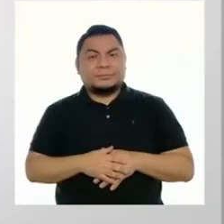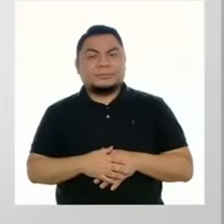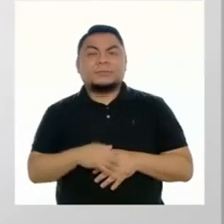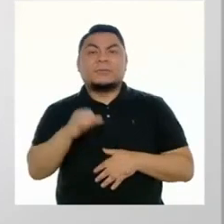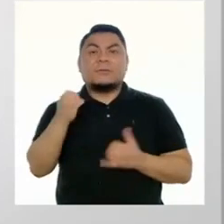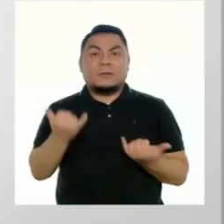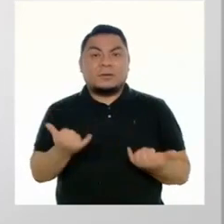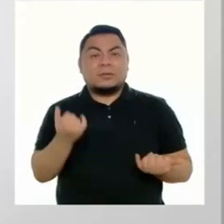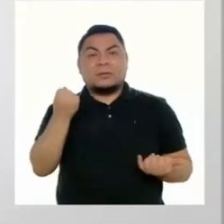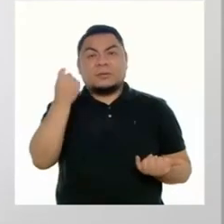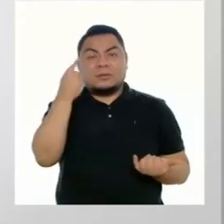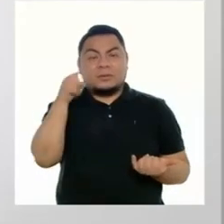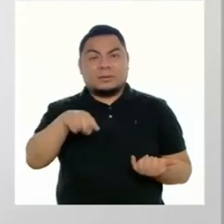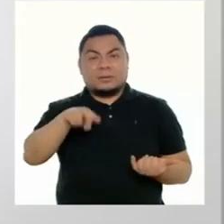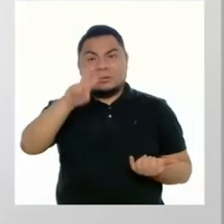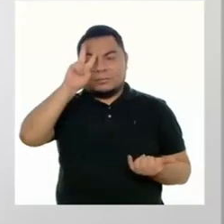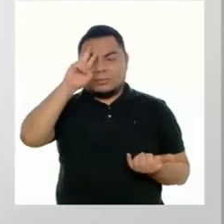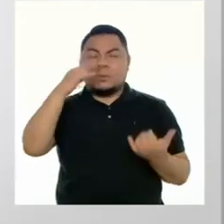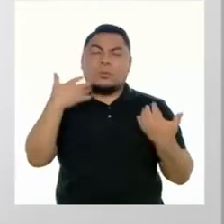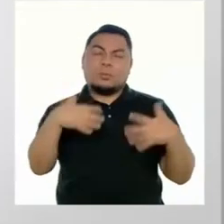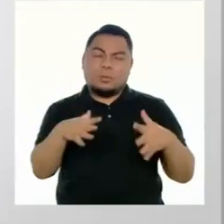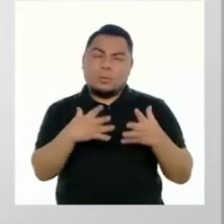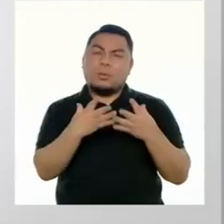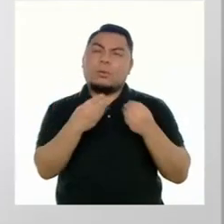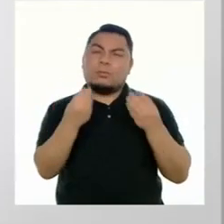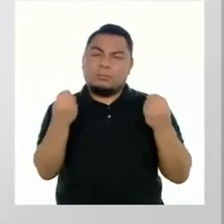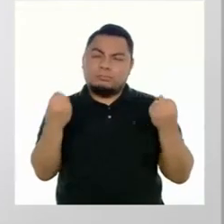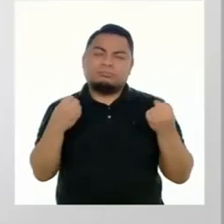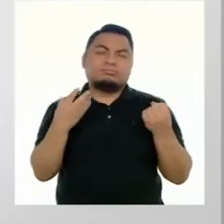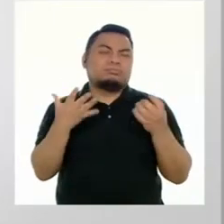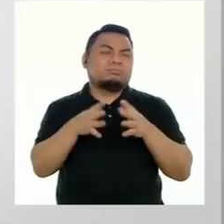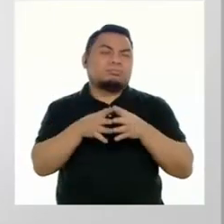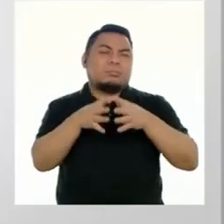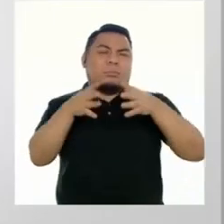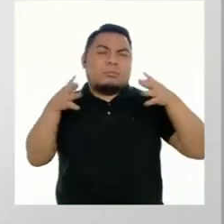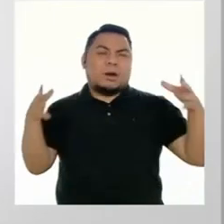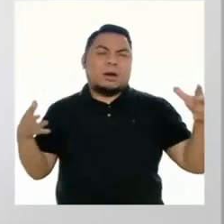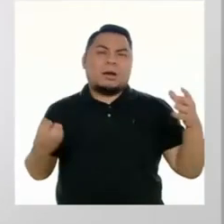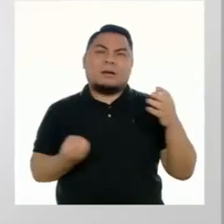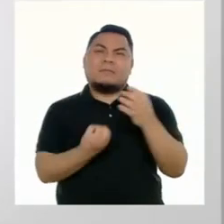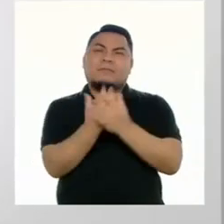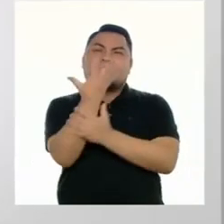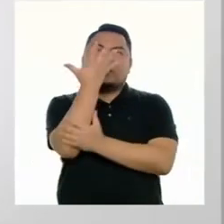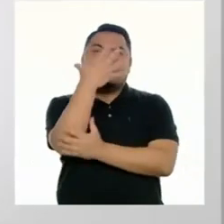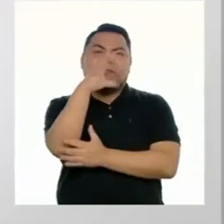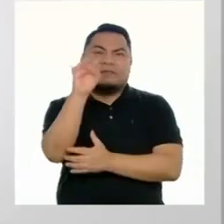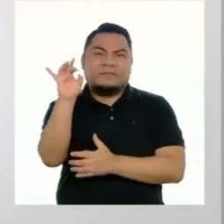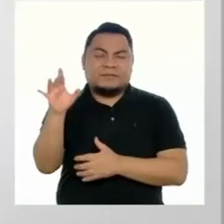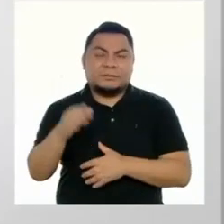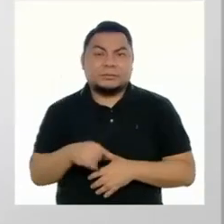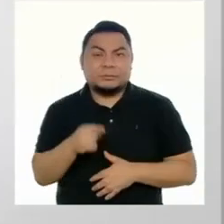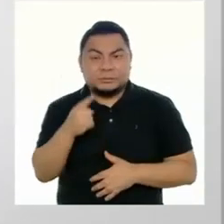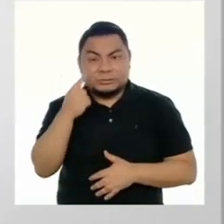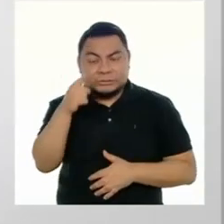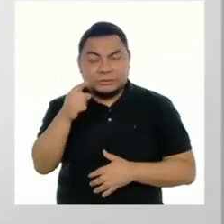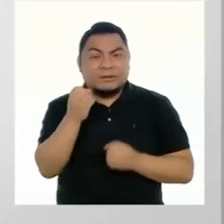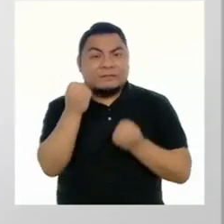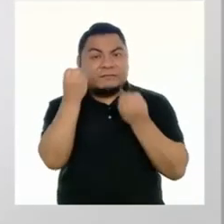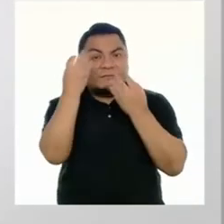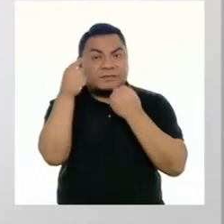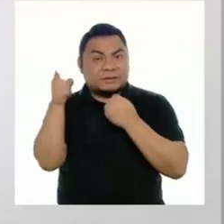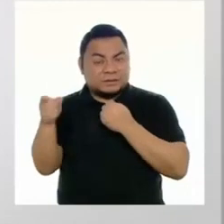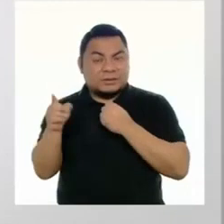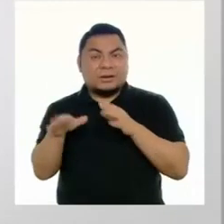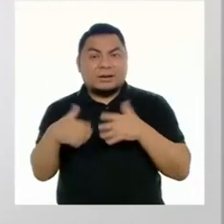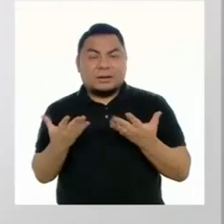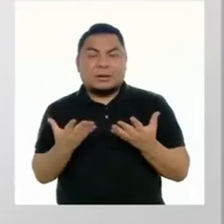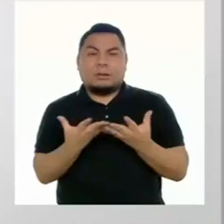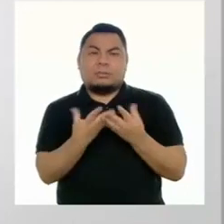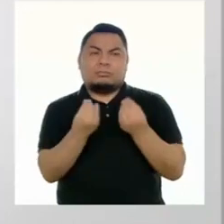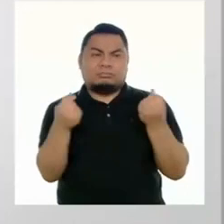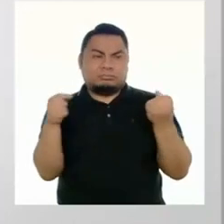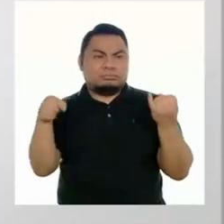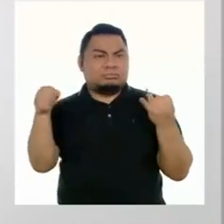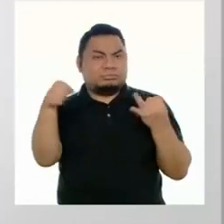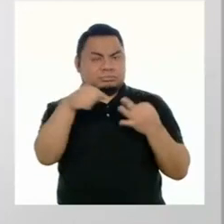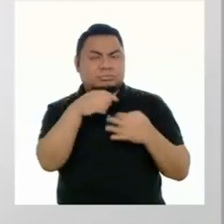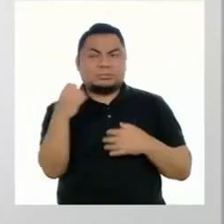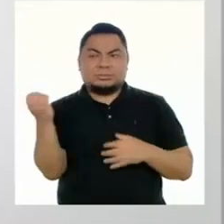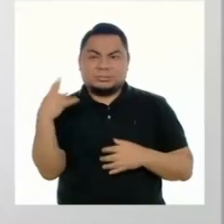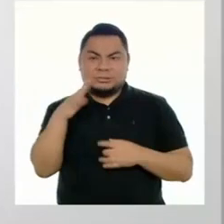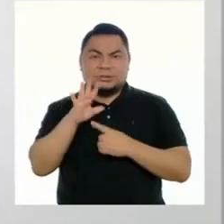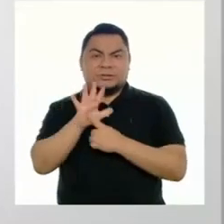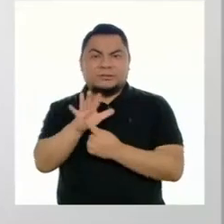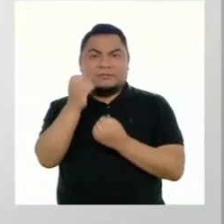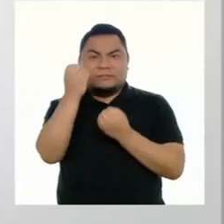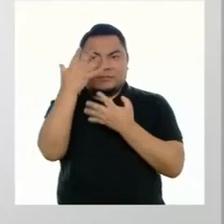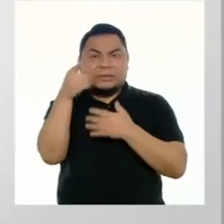Ahora comprendemos que el Perú es un país mega diverso. Sabemos algunas cifras específicas de lo rica que es esta diversidad